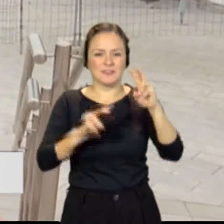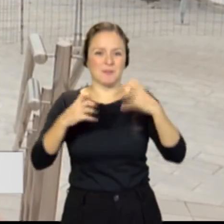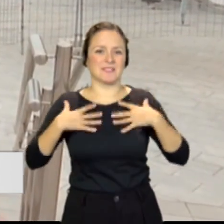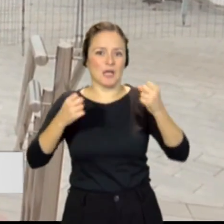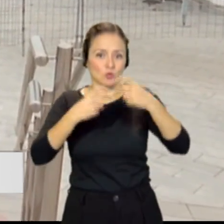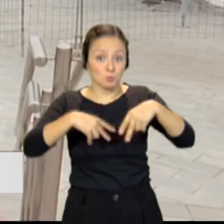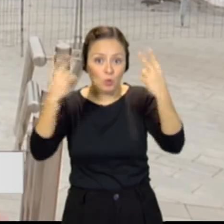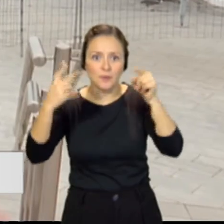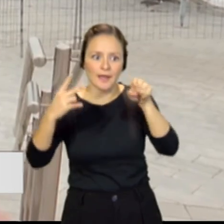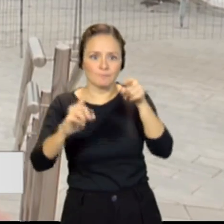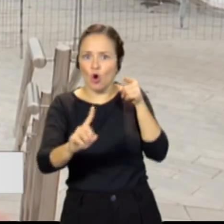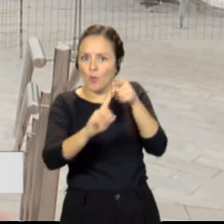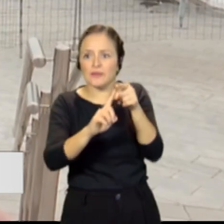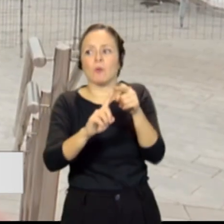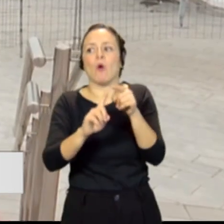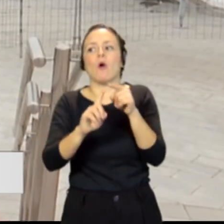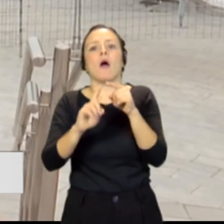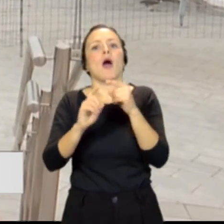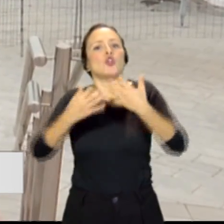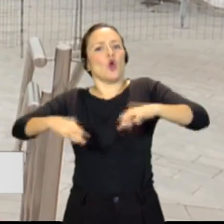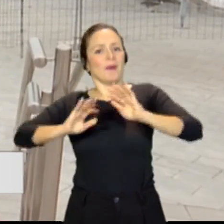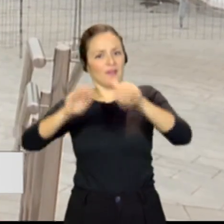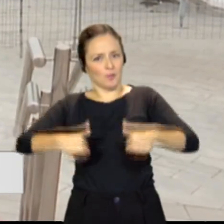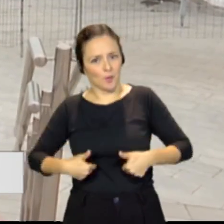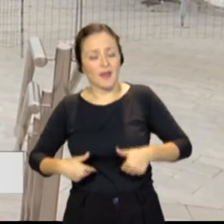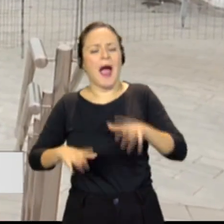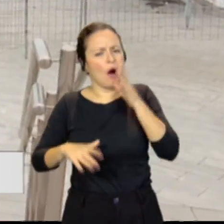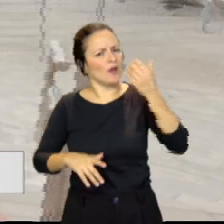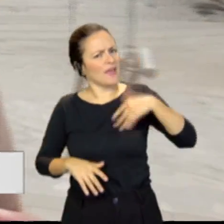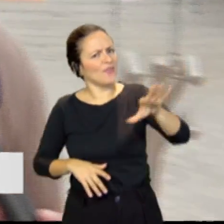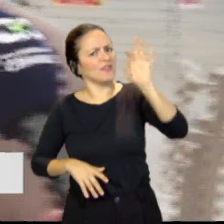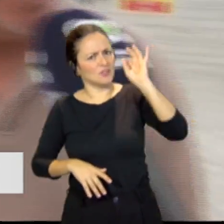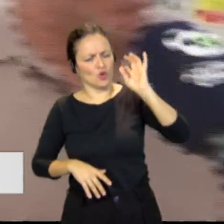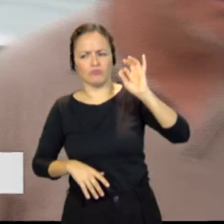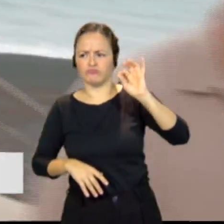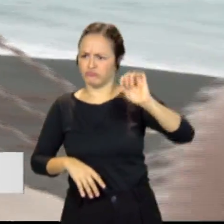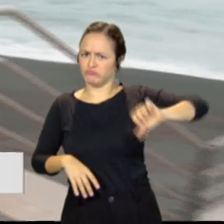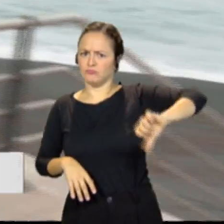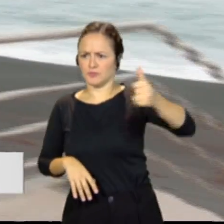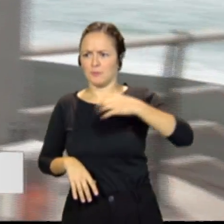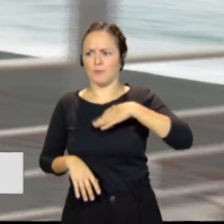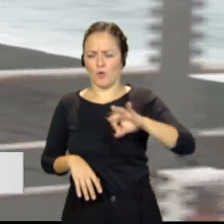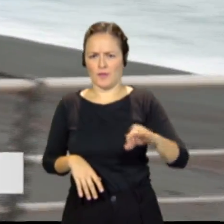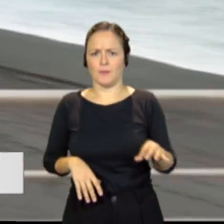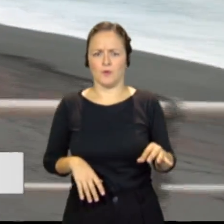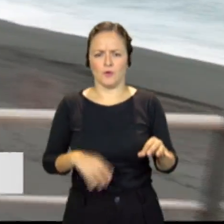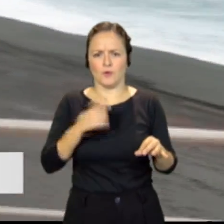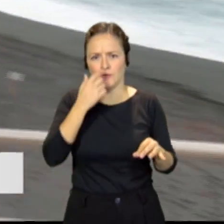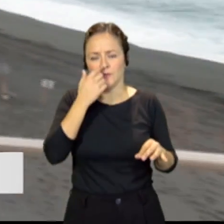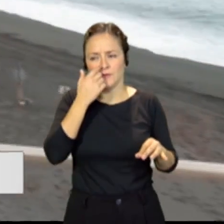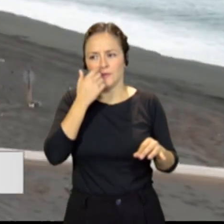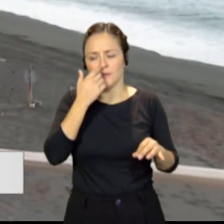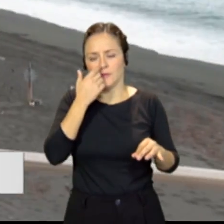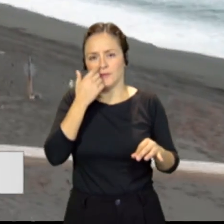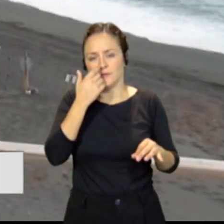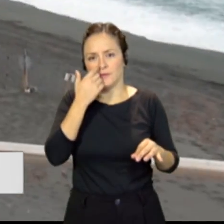como objetivo. Y hoy podemos tomar este tipo de decisiones que vienen a trabajar y a operar